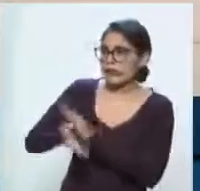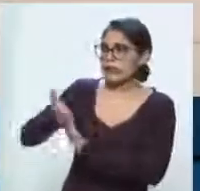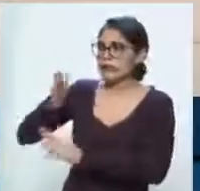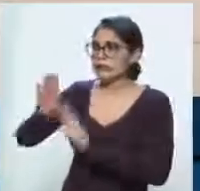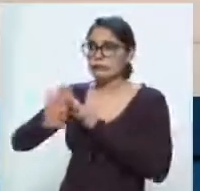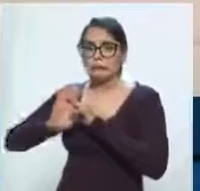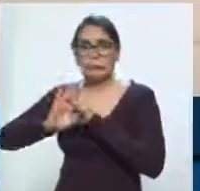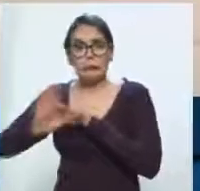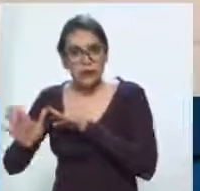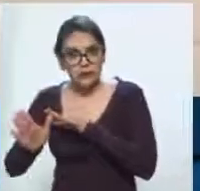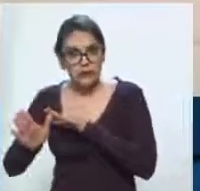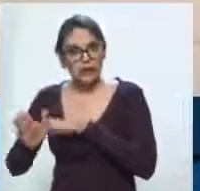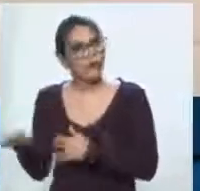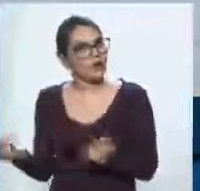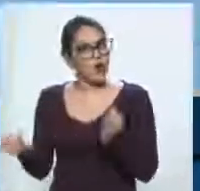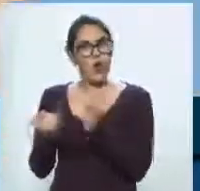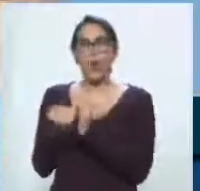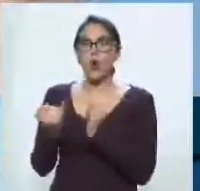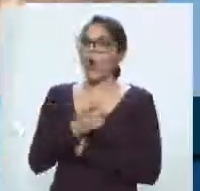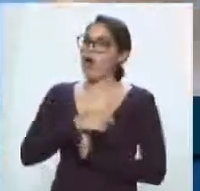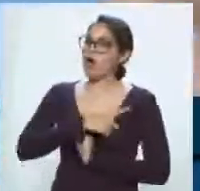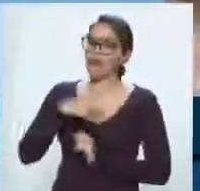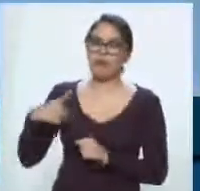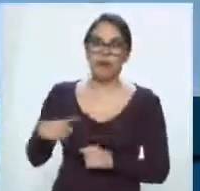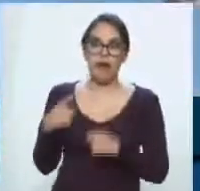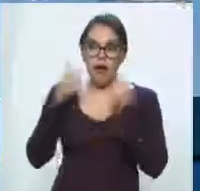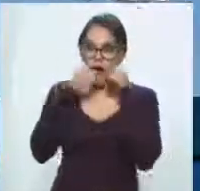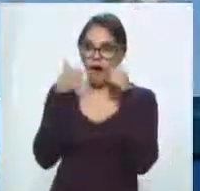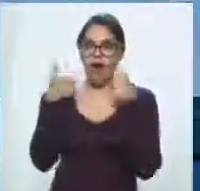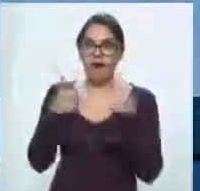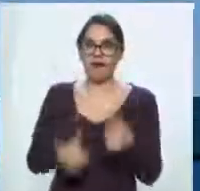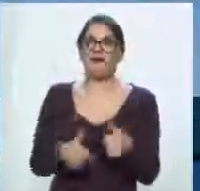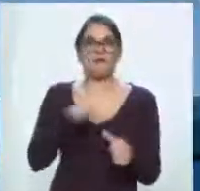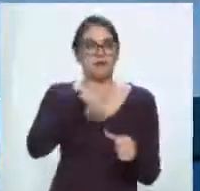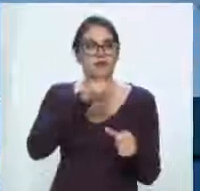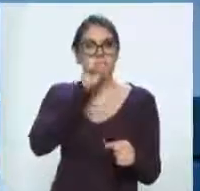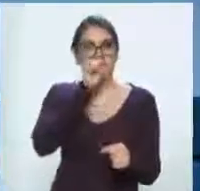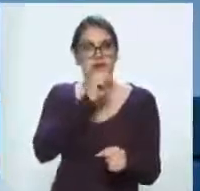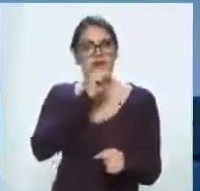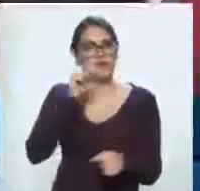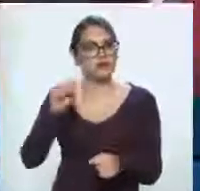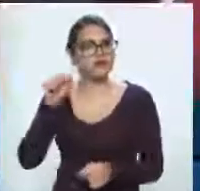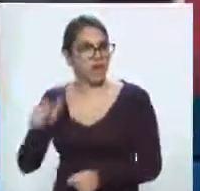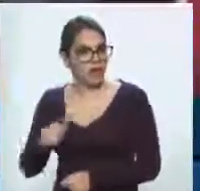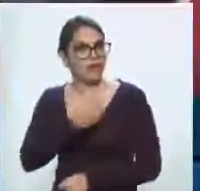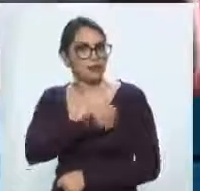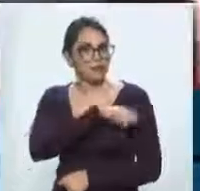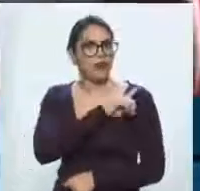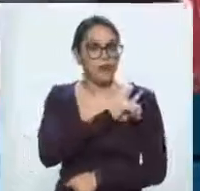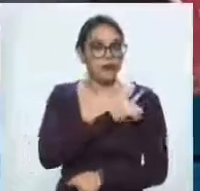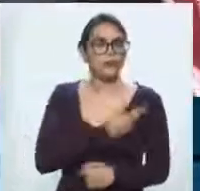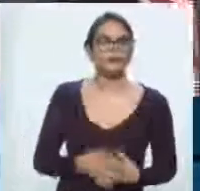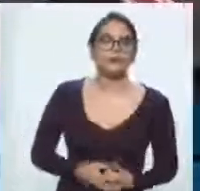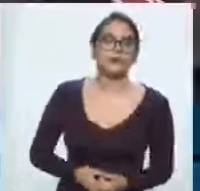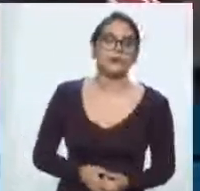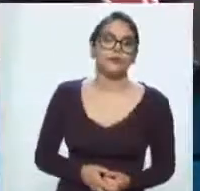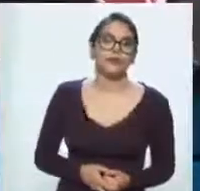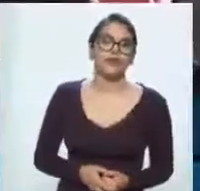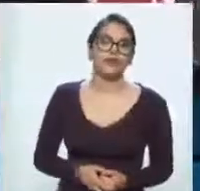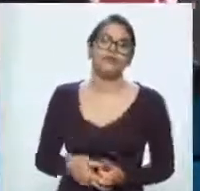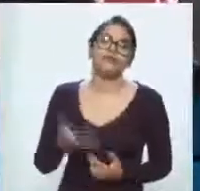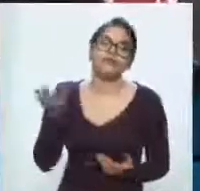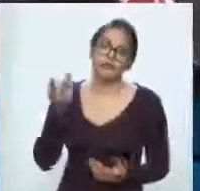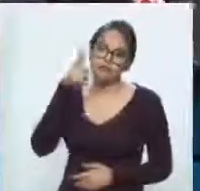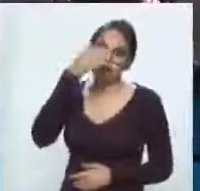atendidos por la Secretaría de Salud. Lamentablemente, hasta donde sabemos, esta